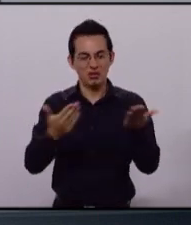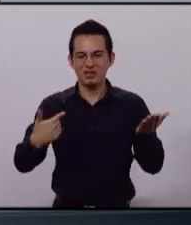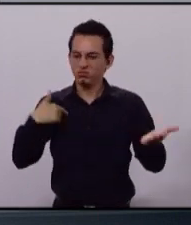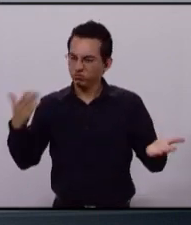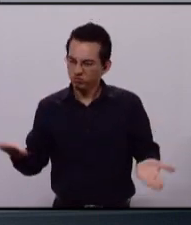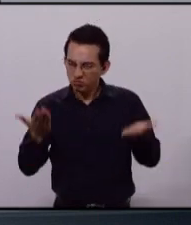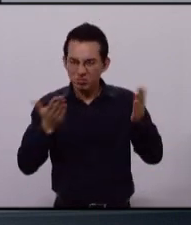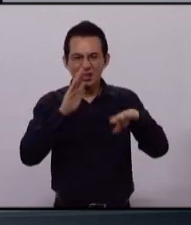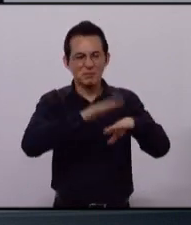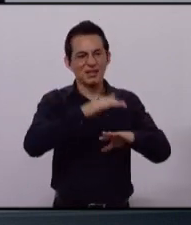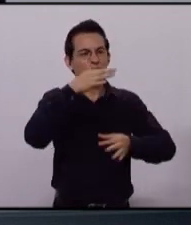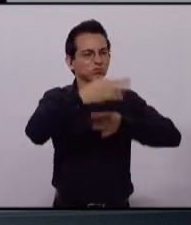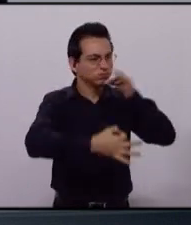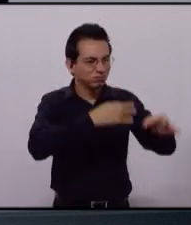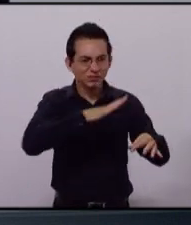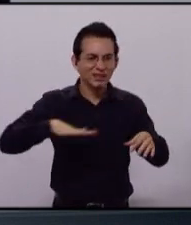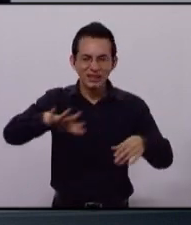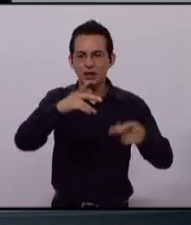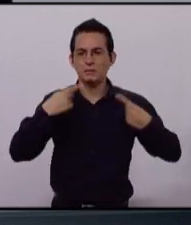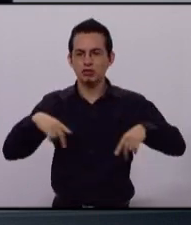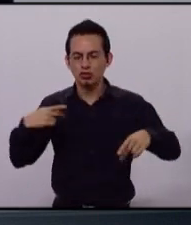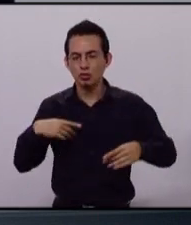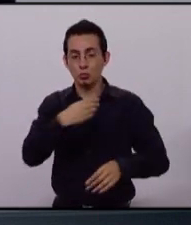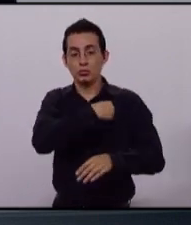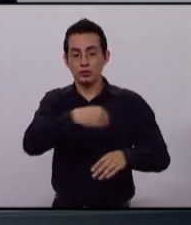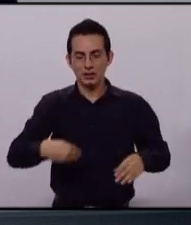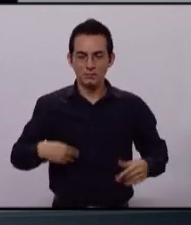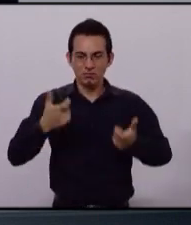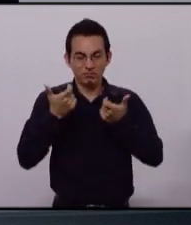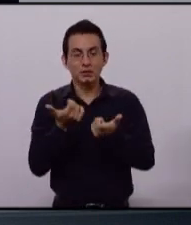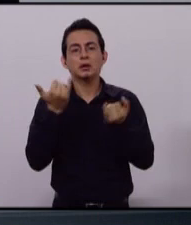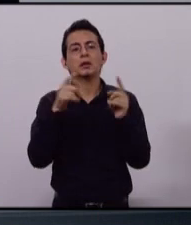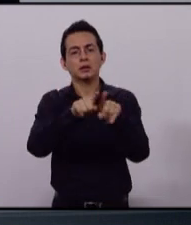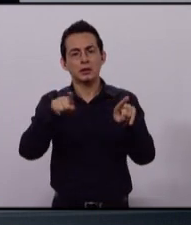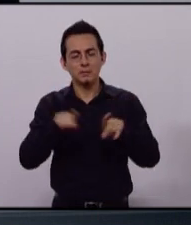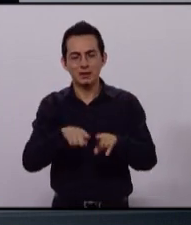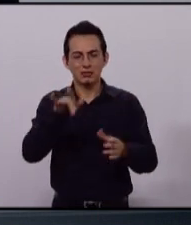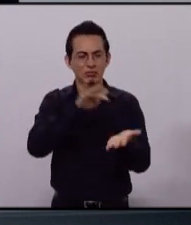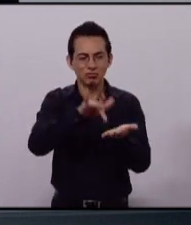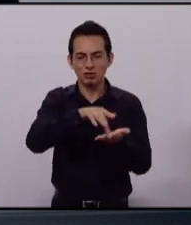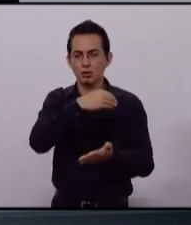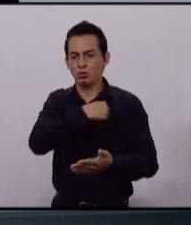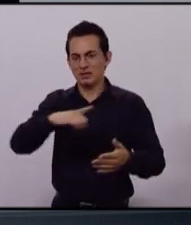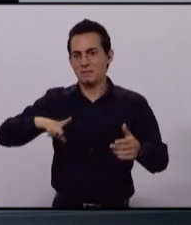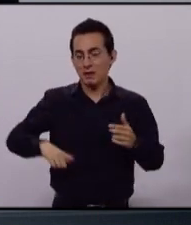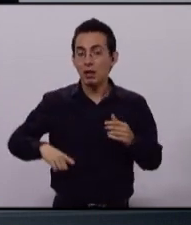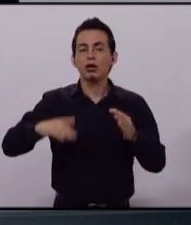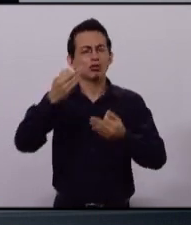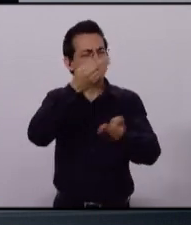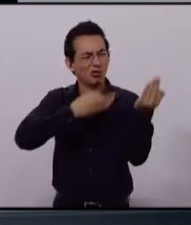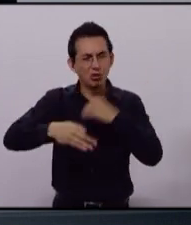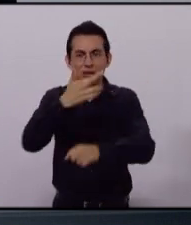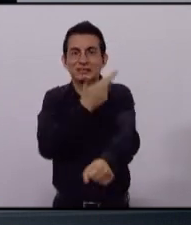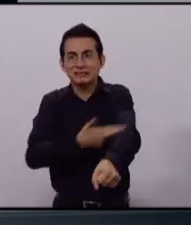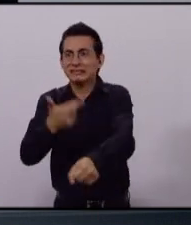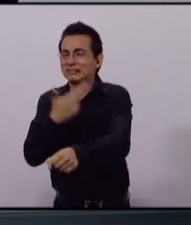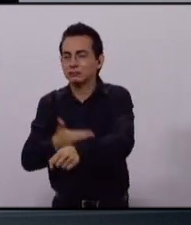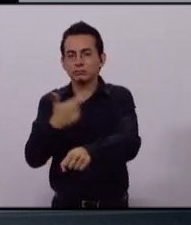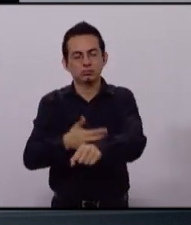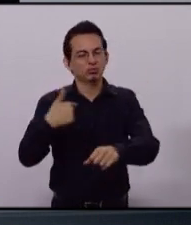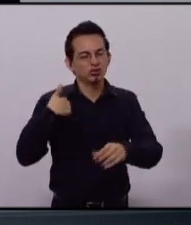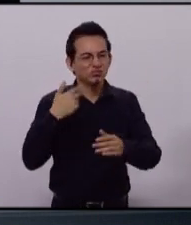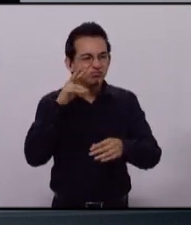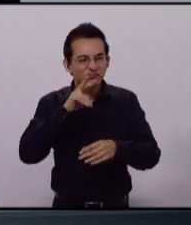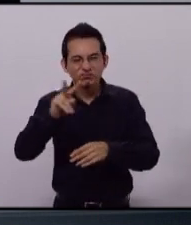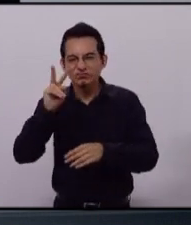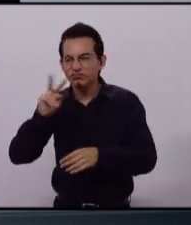Ciudadano para la Promoción Económica del Municipio y el Consejo de Colaboración Municipal. En todos los trámites erradicaré